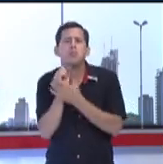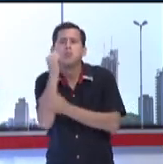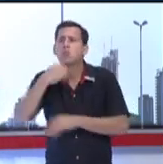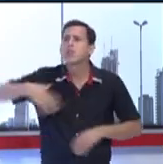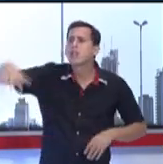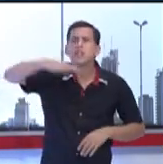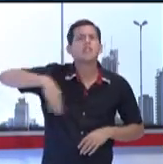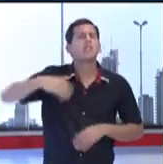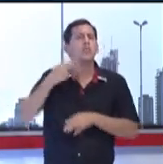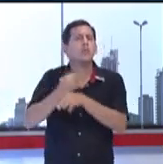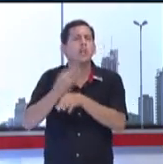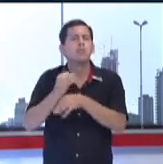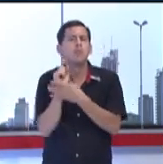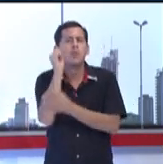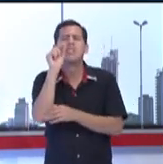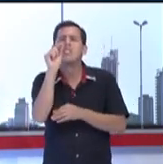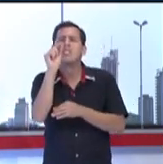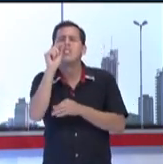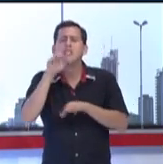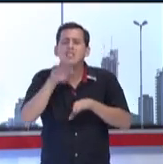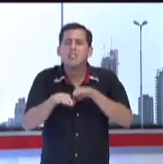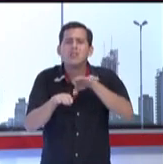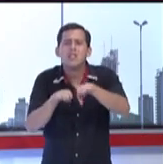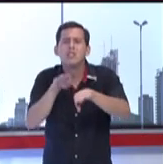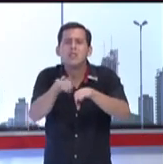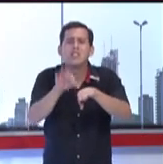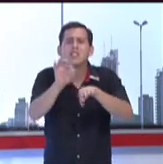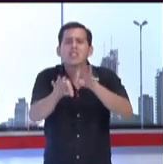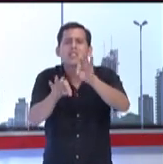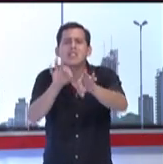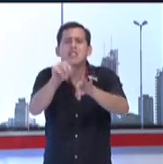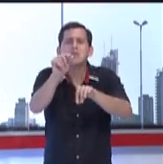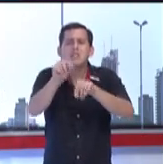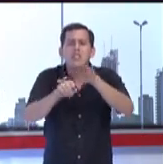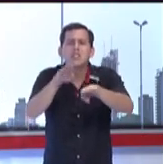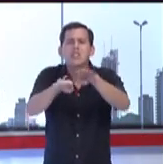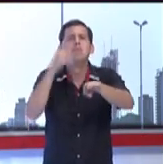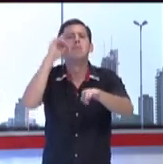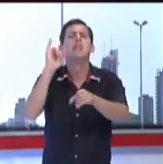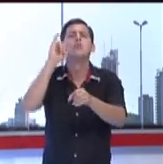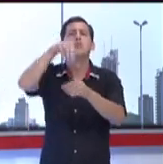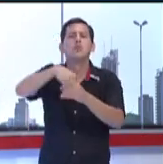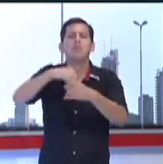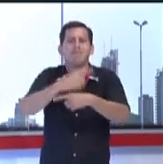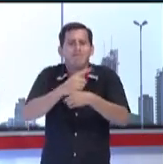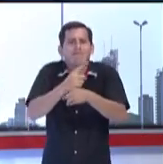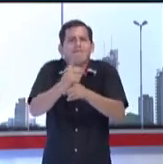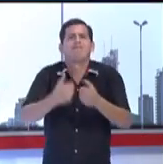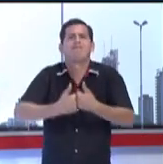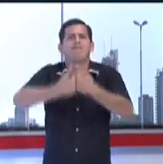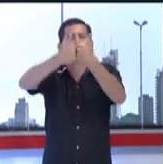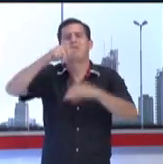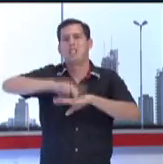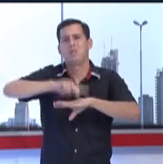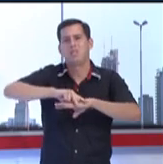poner granitos de arena que vayan cimentando una verdadera inclusión en nuestro país. Y, de